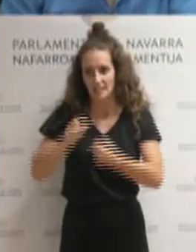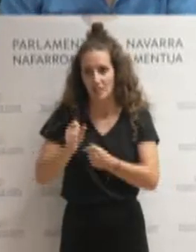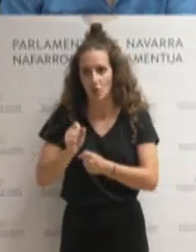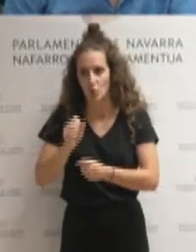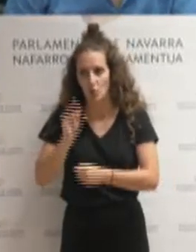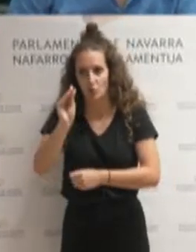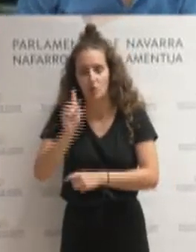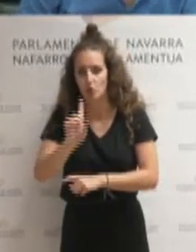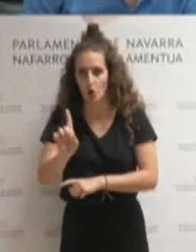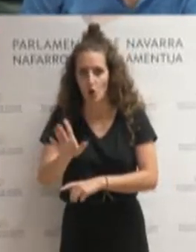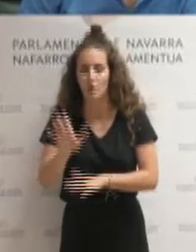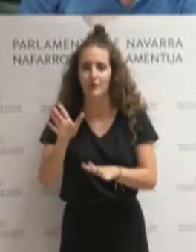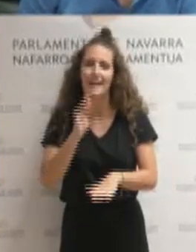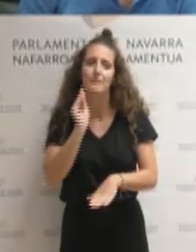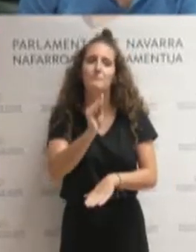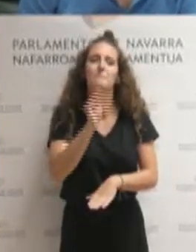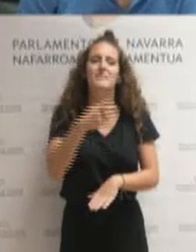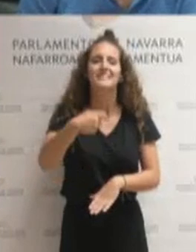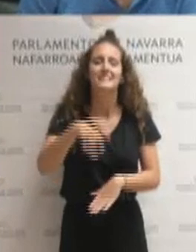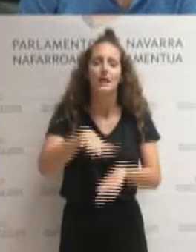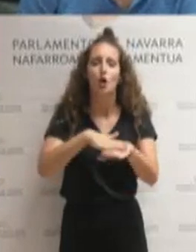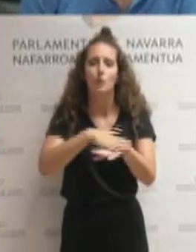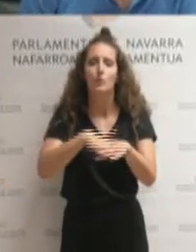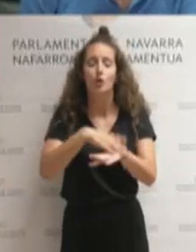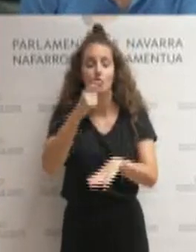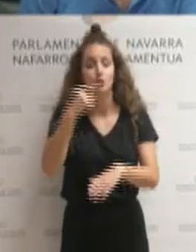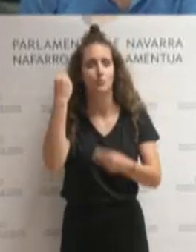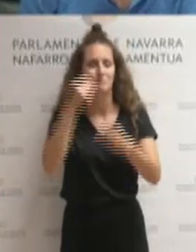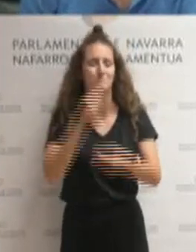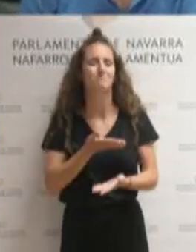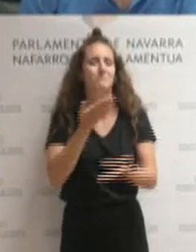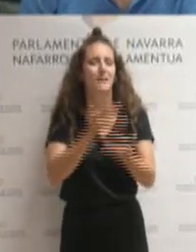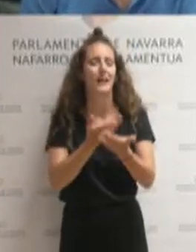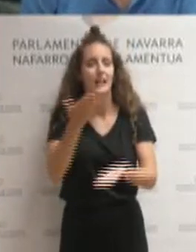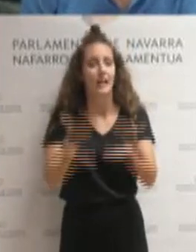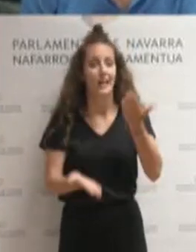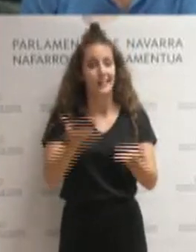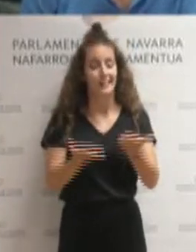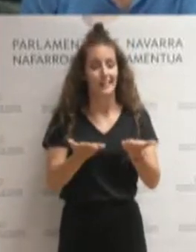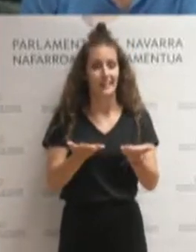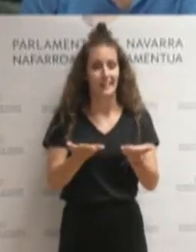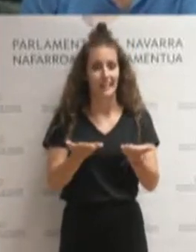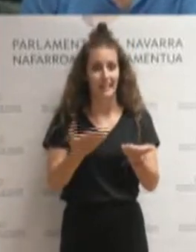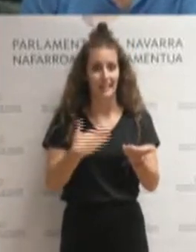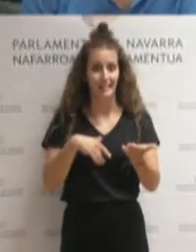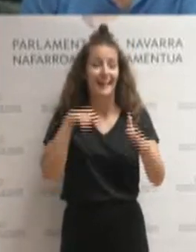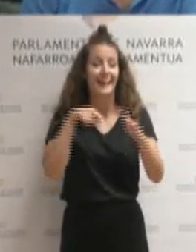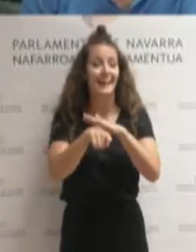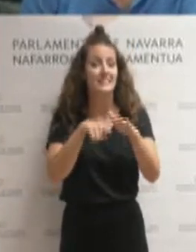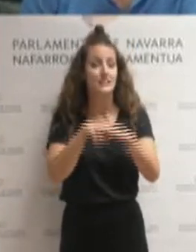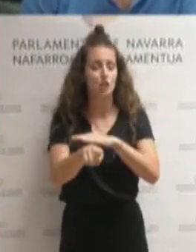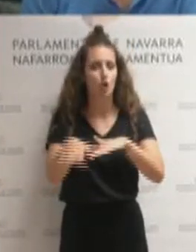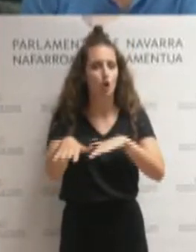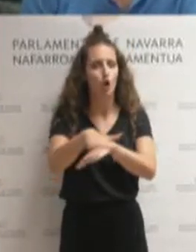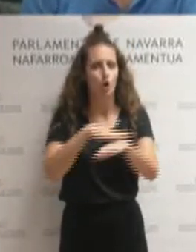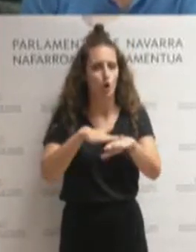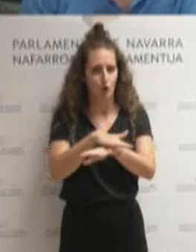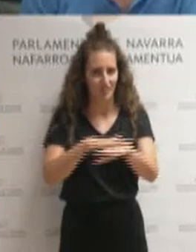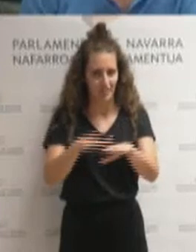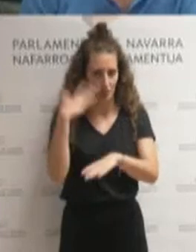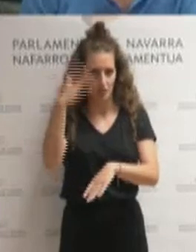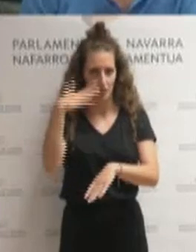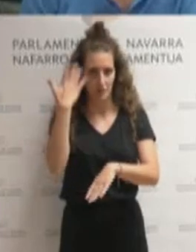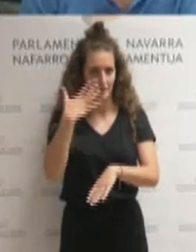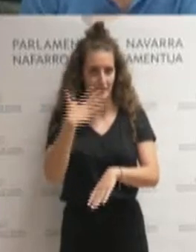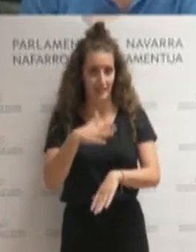a la presidenta del Gobierno, porque yo pedía una valoración del Gobierno de Navarra en su conjunto de la gestión de esta quinta ola,